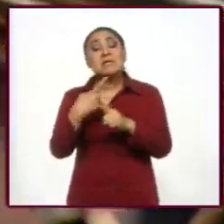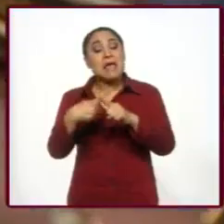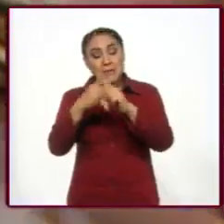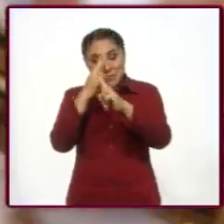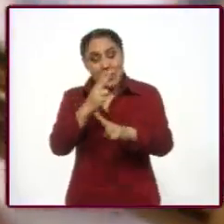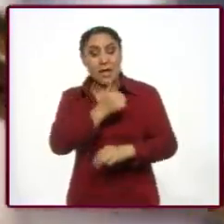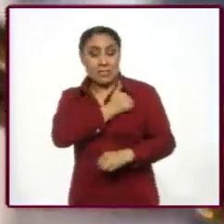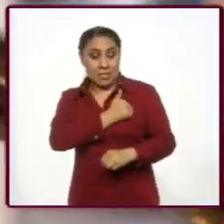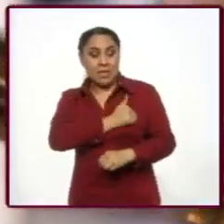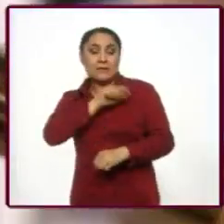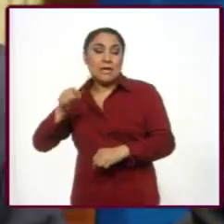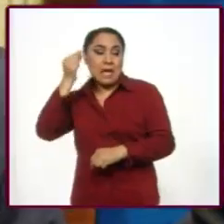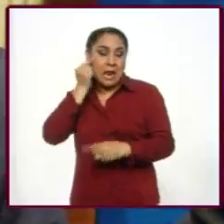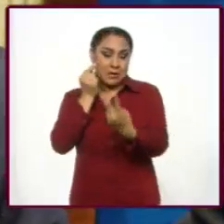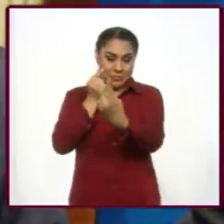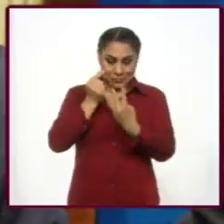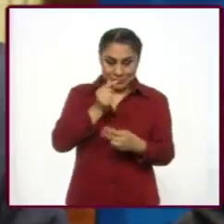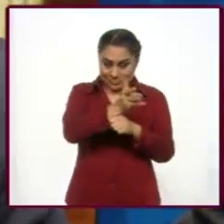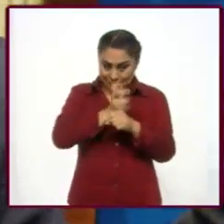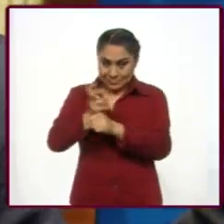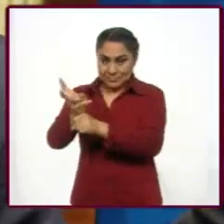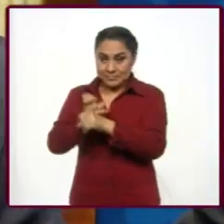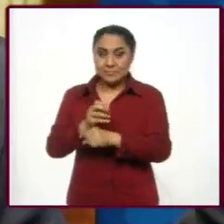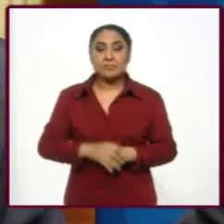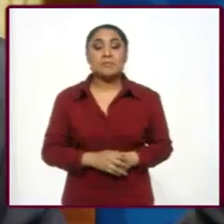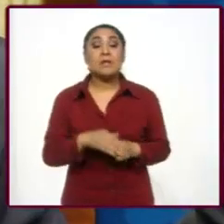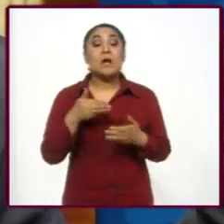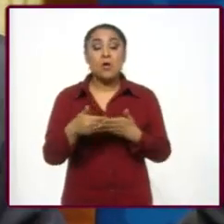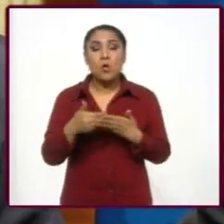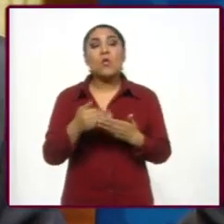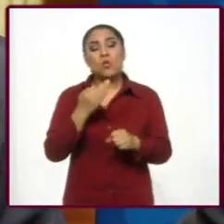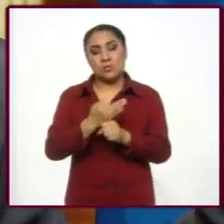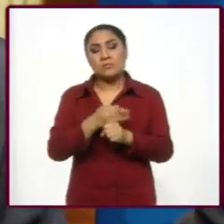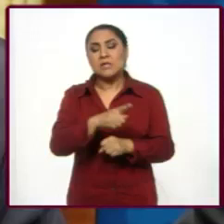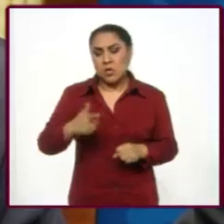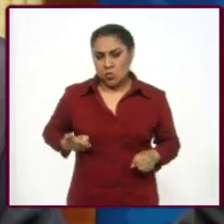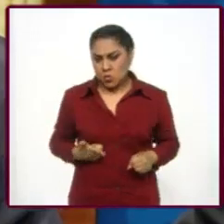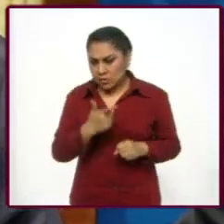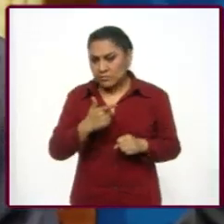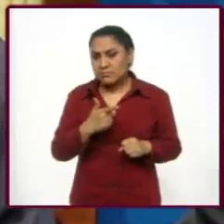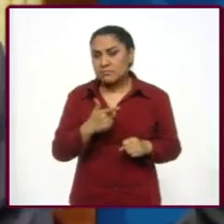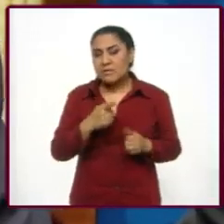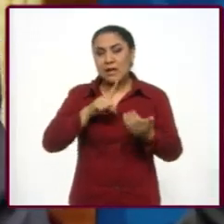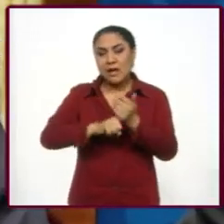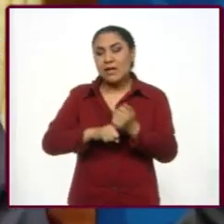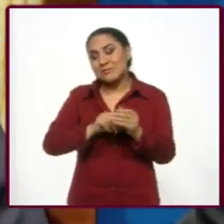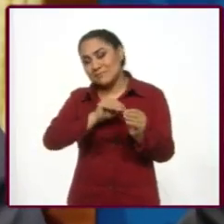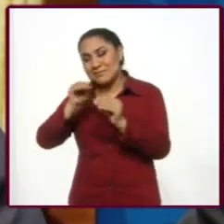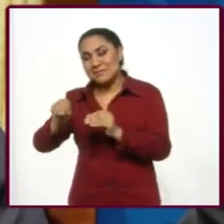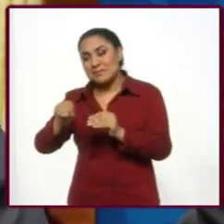y Guerrero. Se va a tener Guanajuato, a una tierra que está al sur de este país,